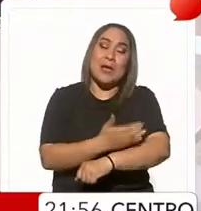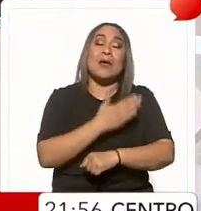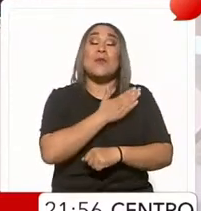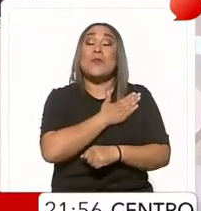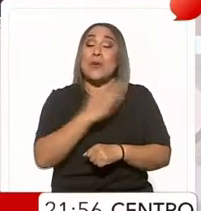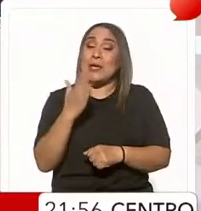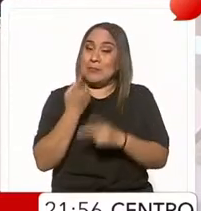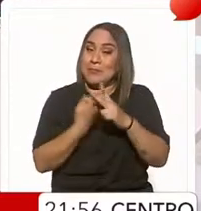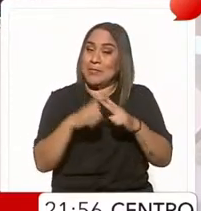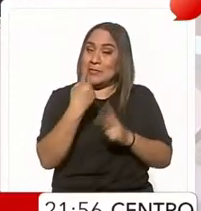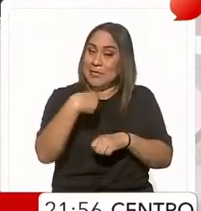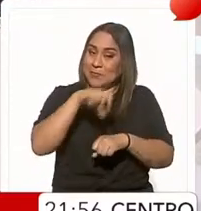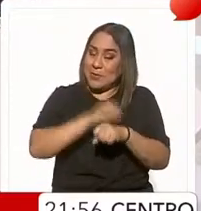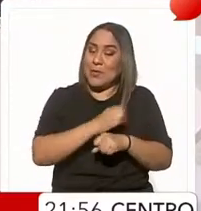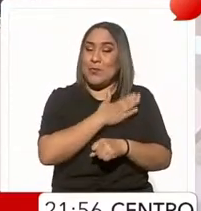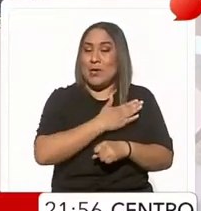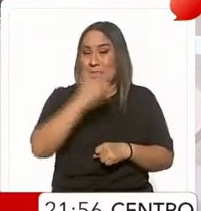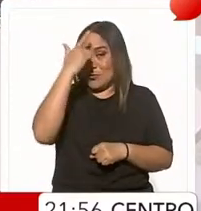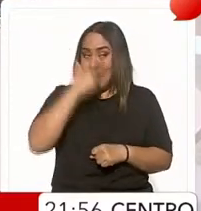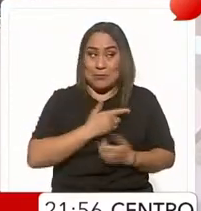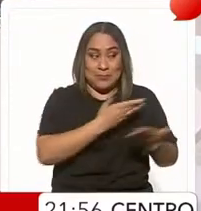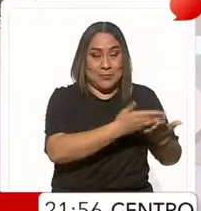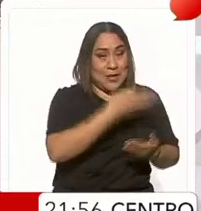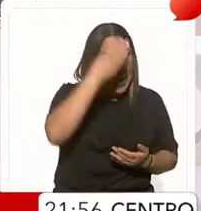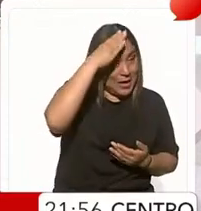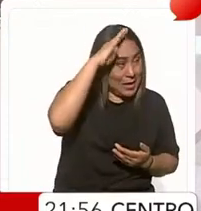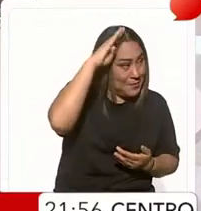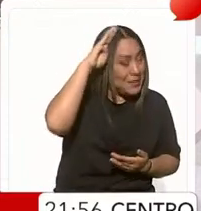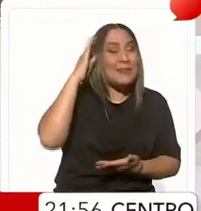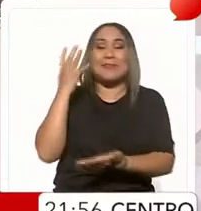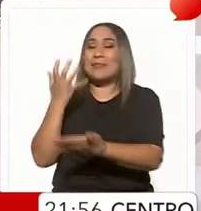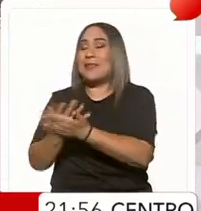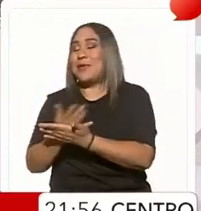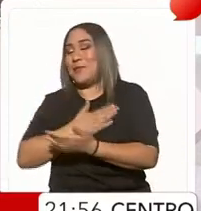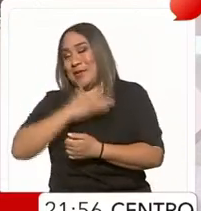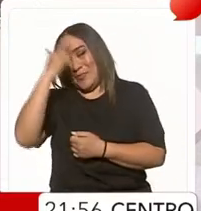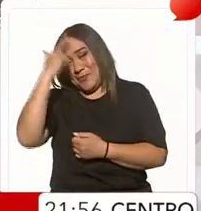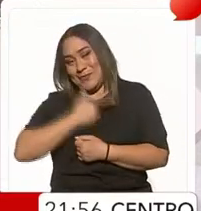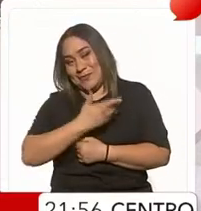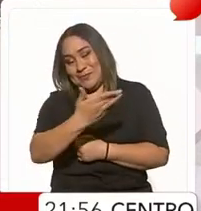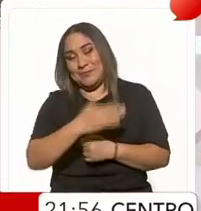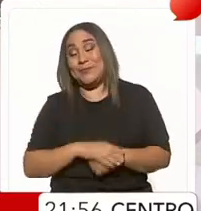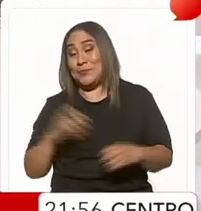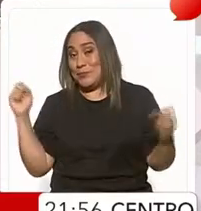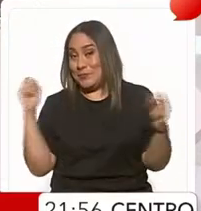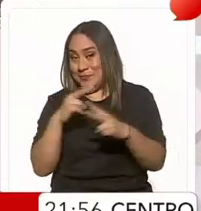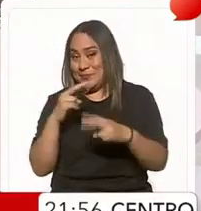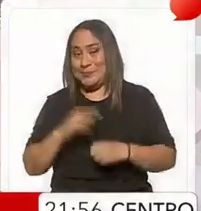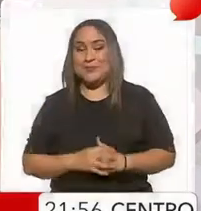buen inicio de semana y una linda noche tú también Alberto descansa buenas noches buenas noches nos vemos